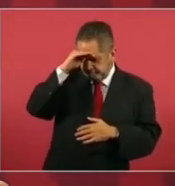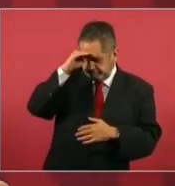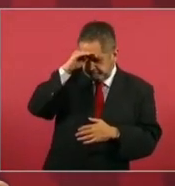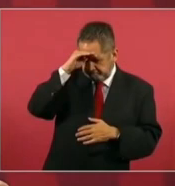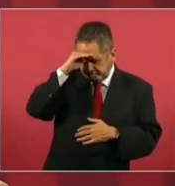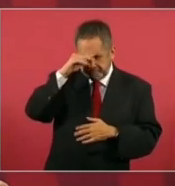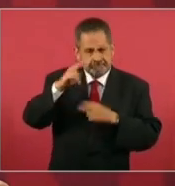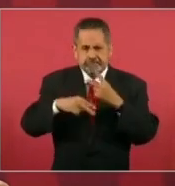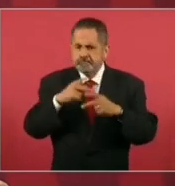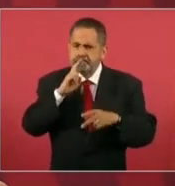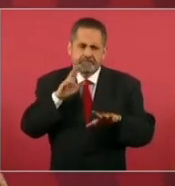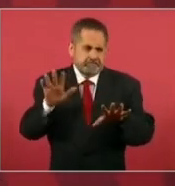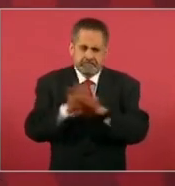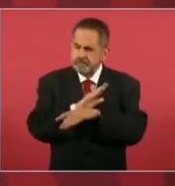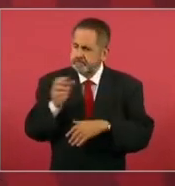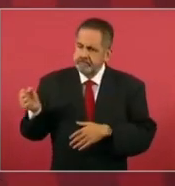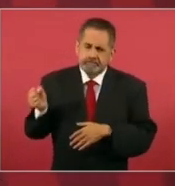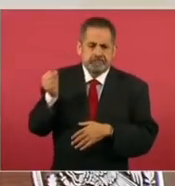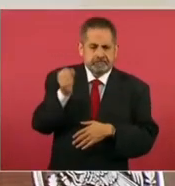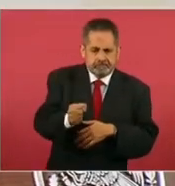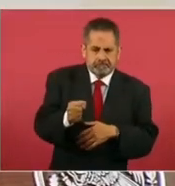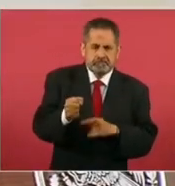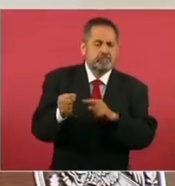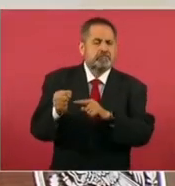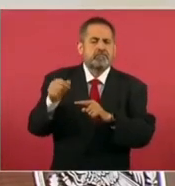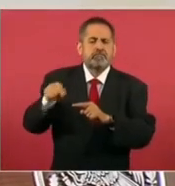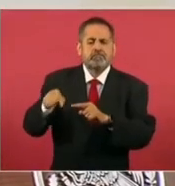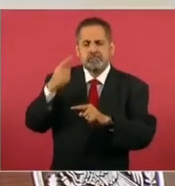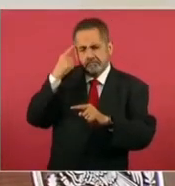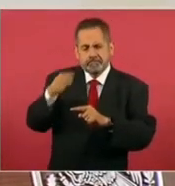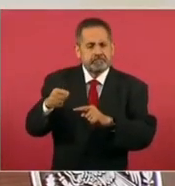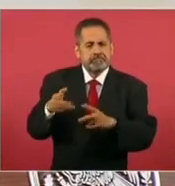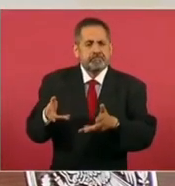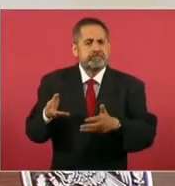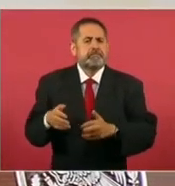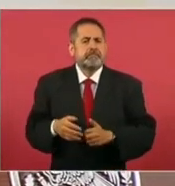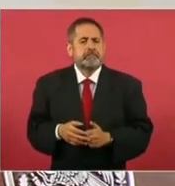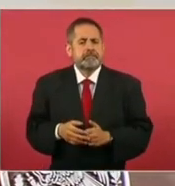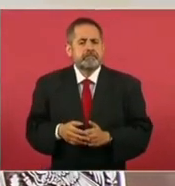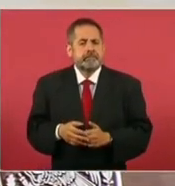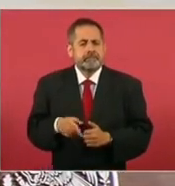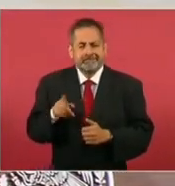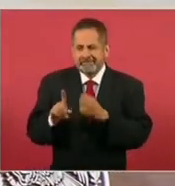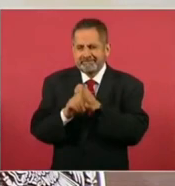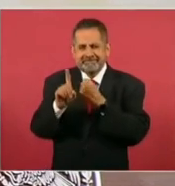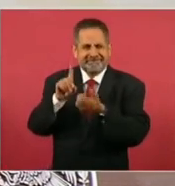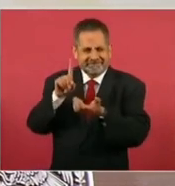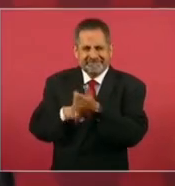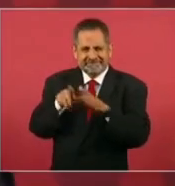el cambio para resolver